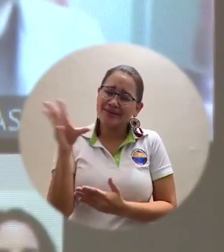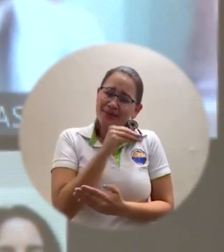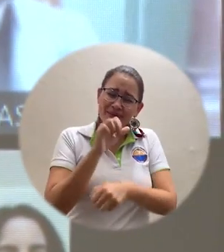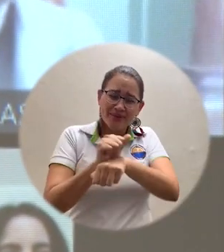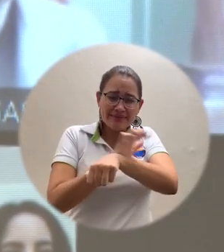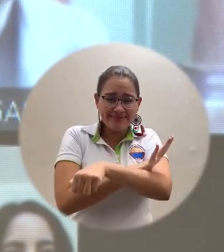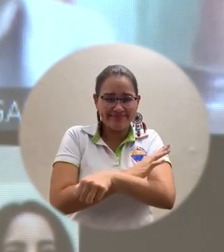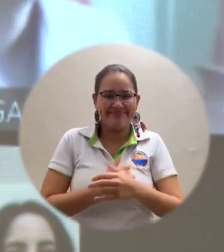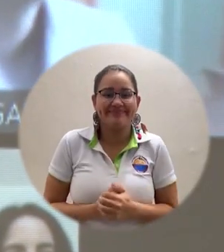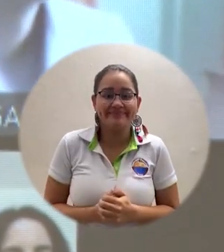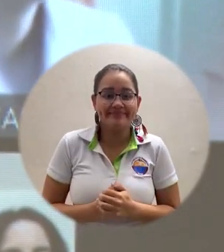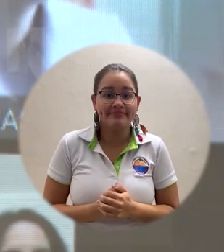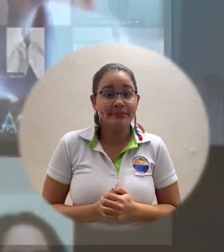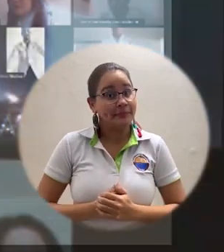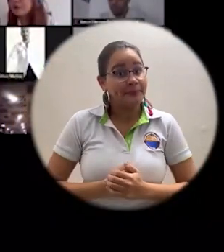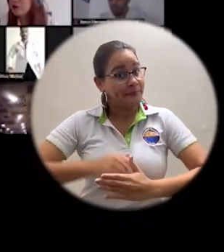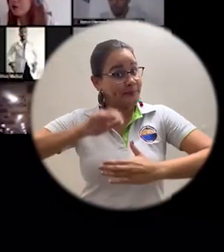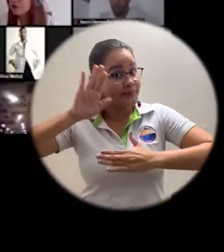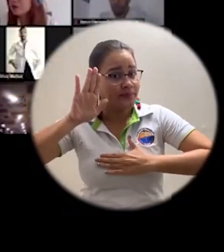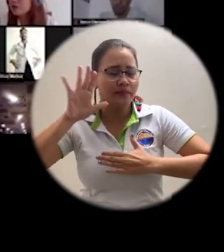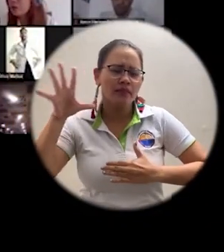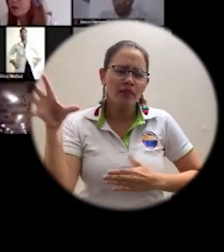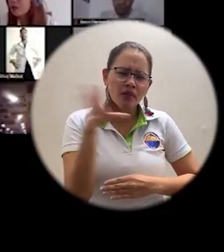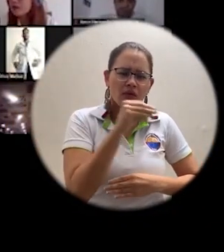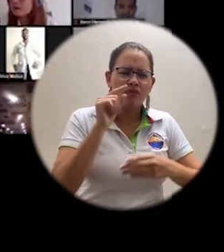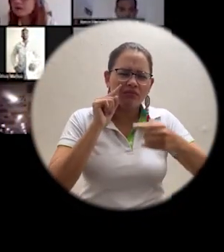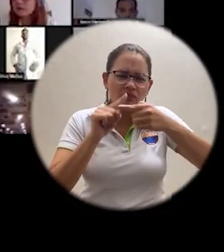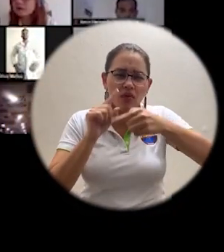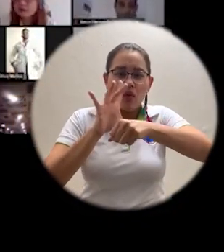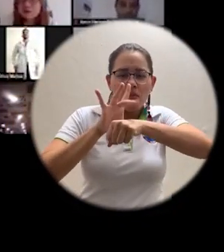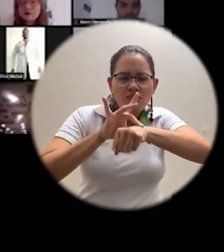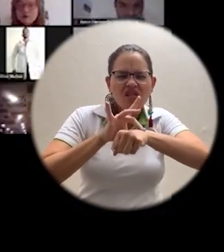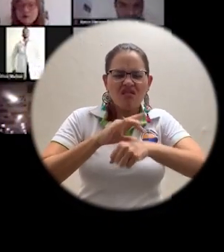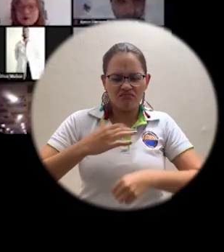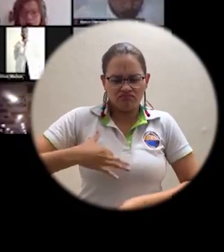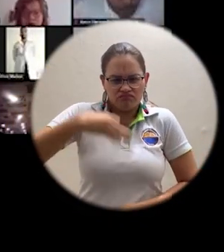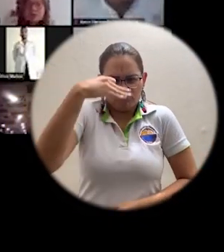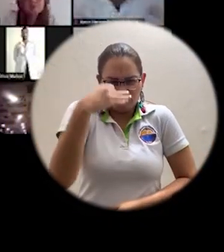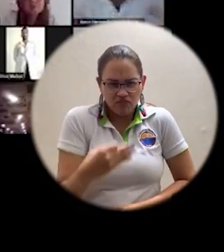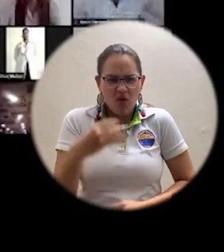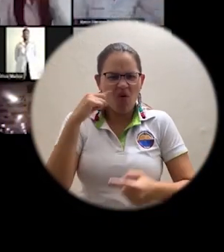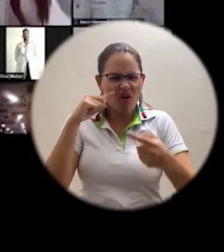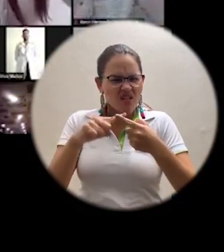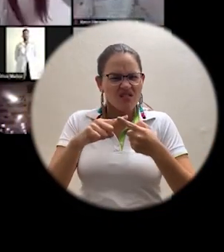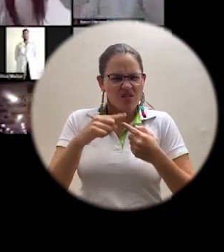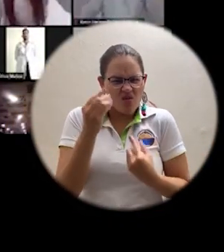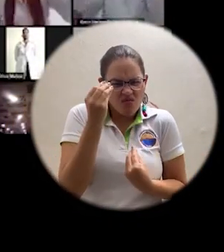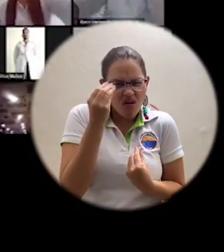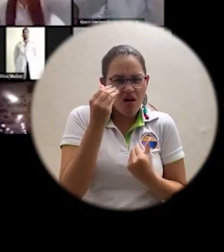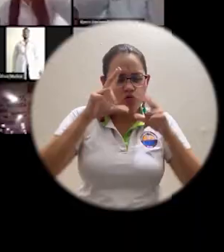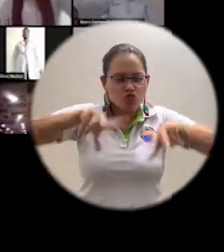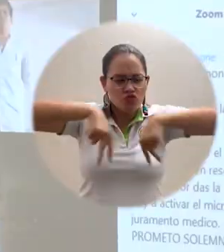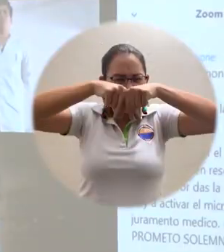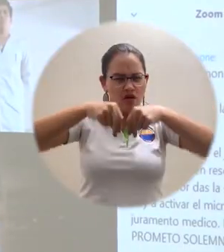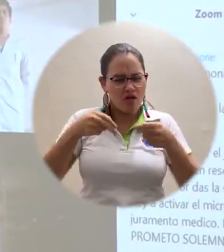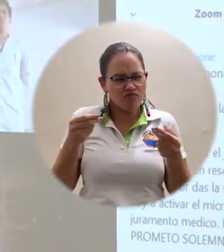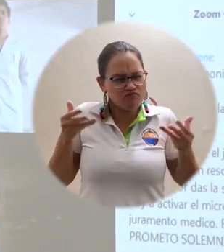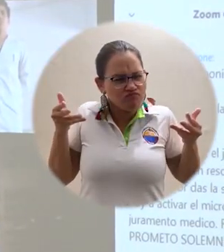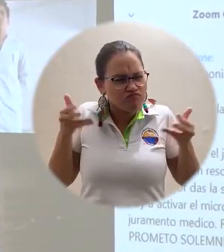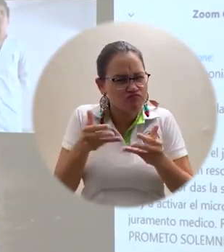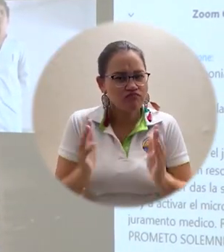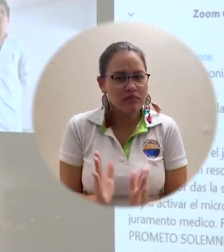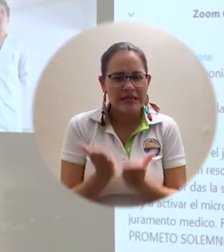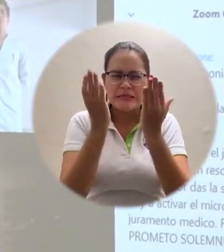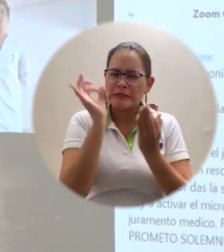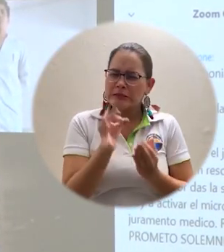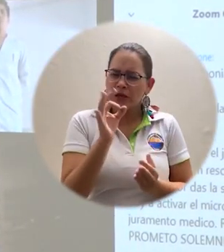medicina al recibir su título. ¿Jura usted solemnemente practicar su profesión con honradez, trabajar para generar valor social en la